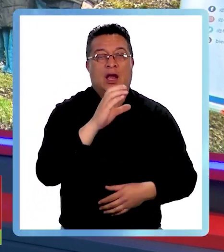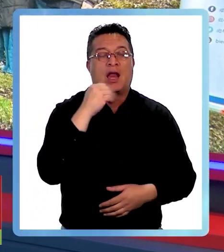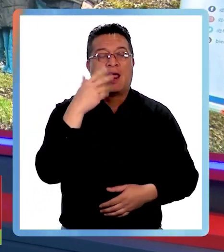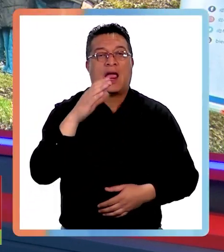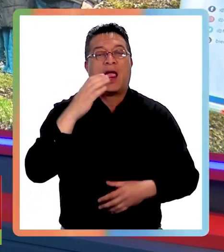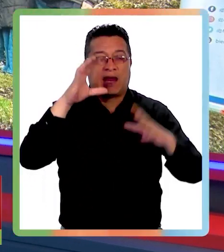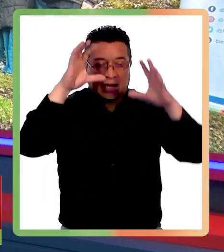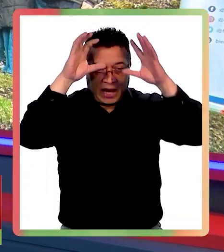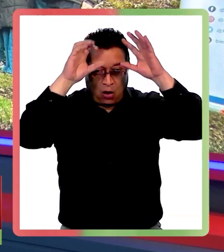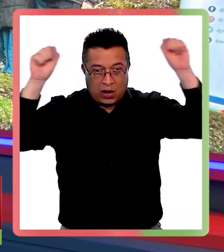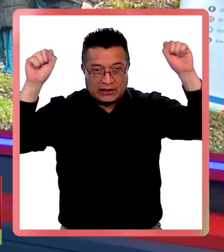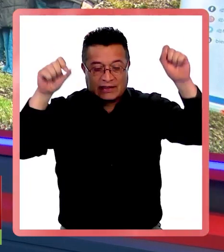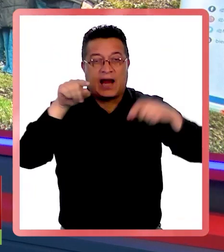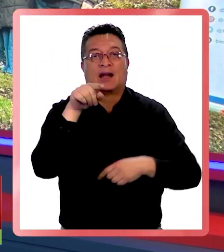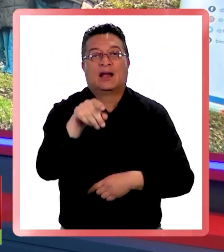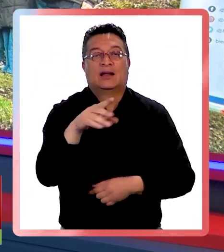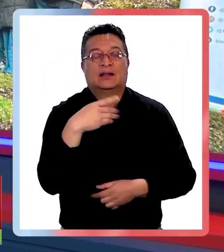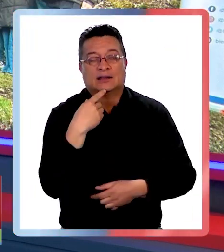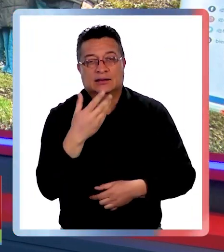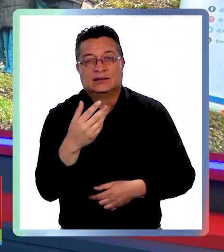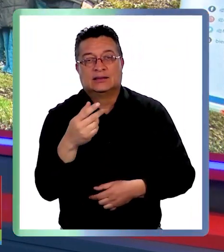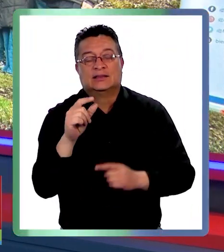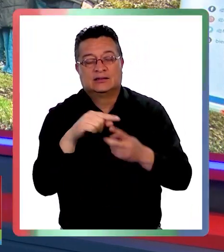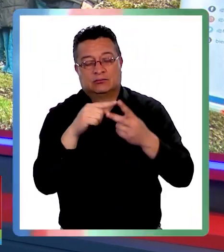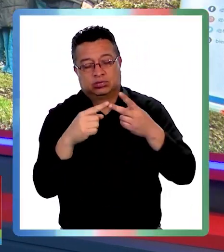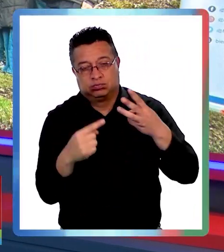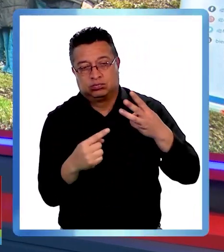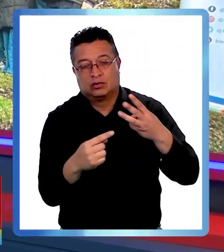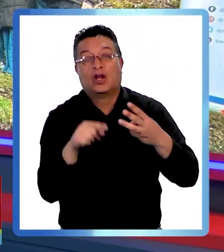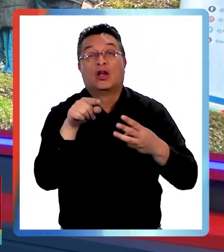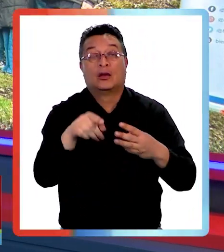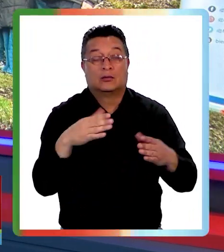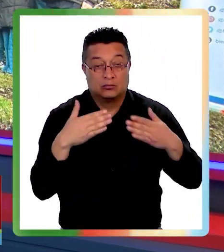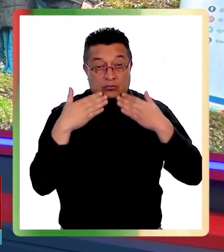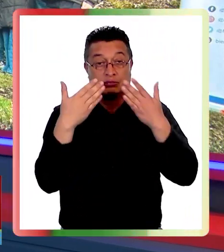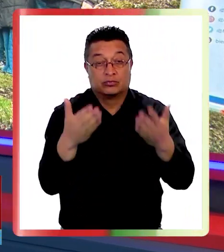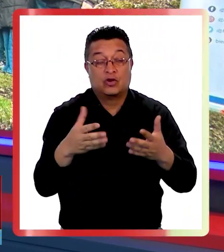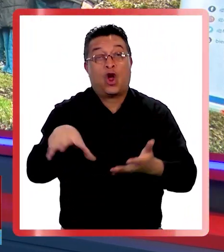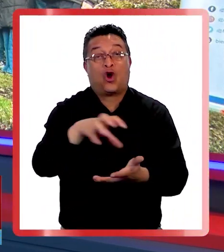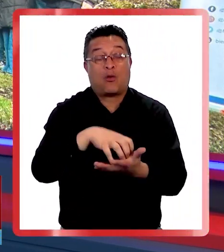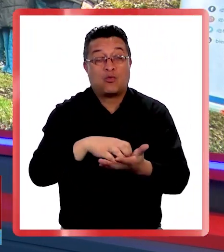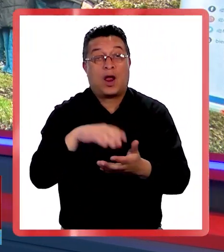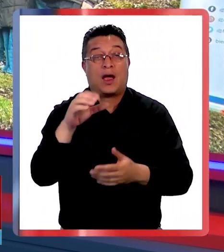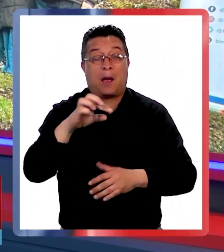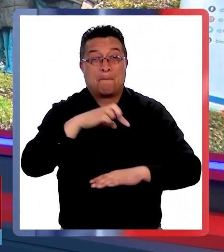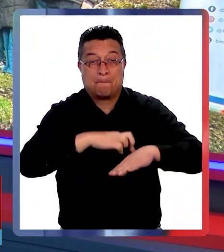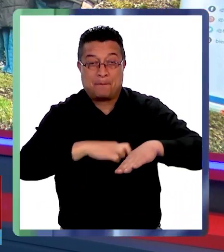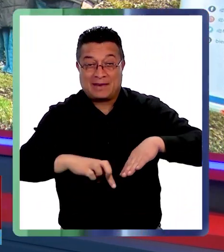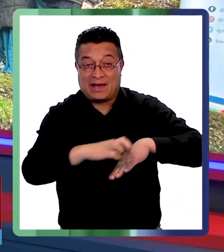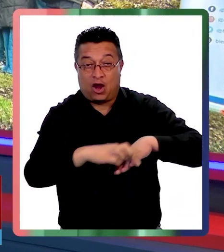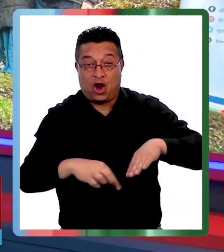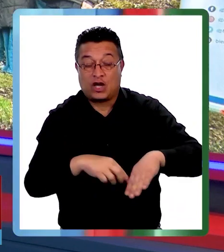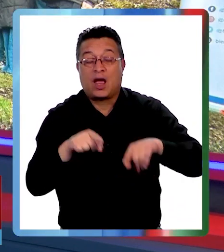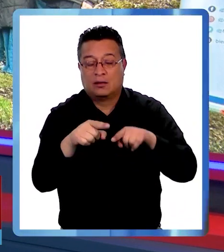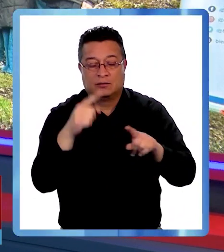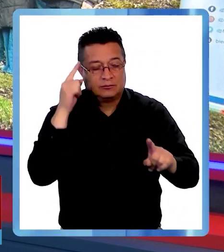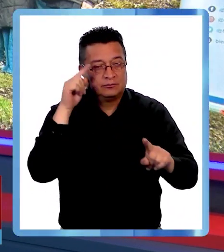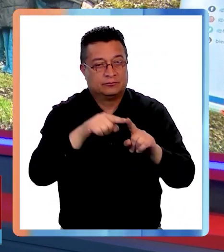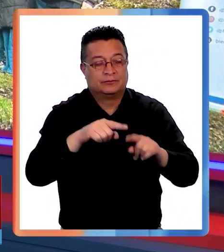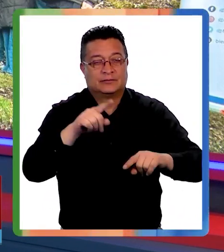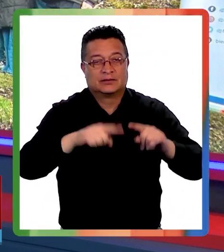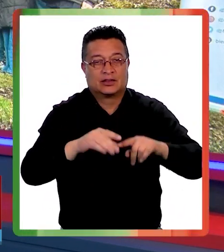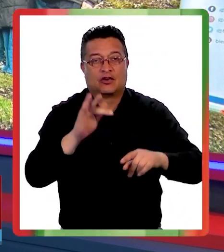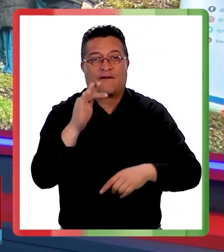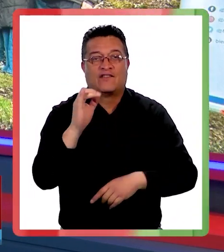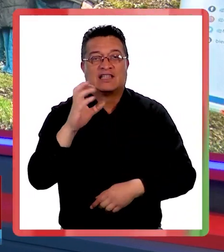Cahuéscar, Cazadores Australes y Gabriel y Valdés. La concesión para la comunidad Cazadores Patagónicos consiste en un